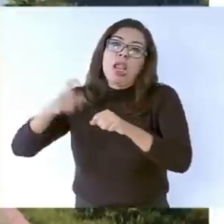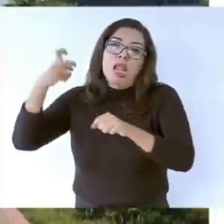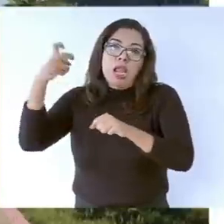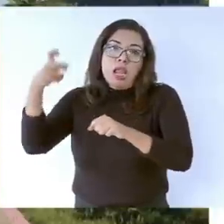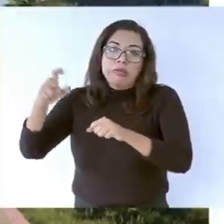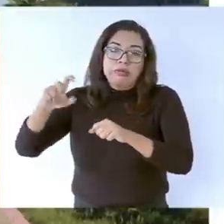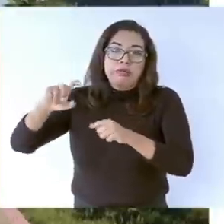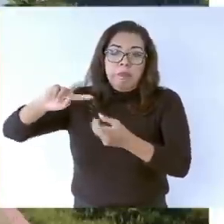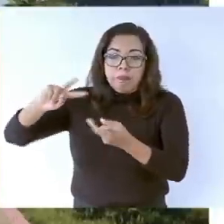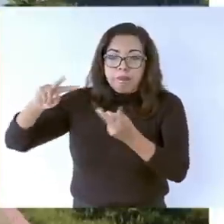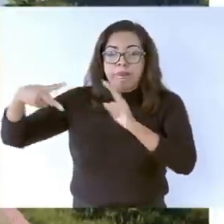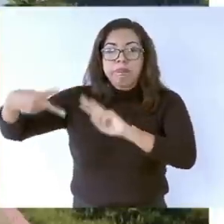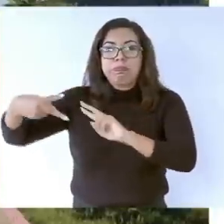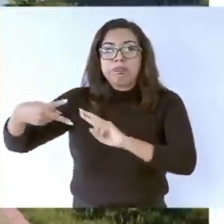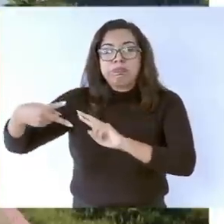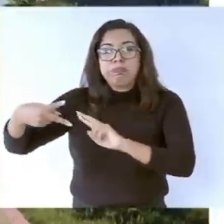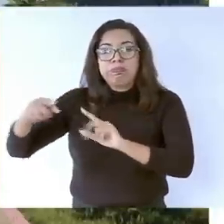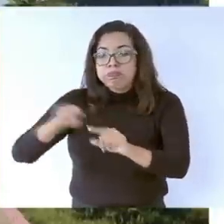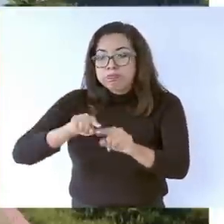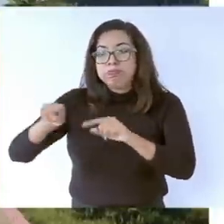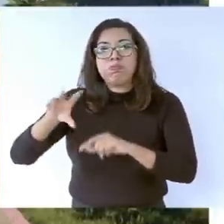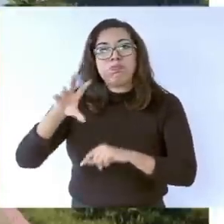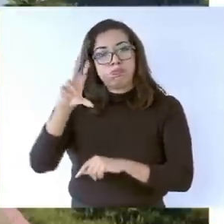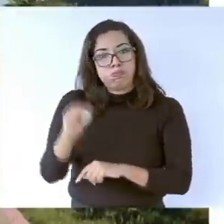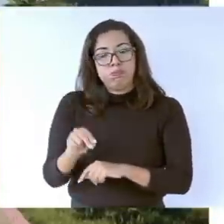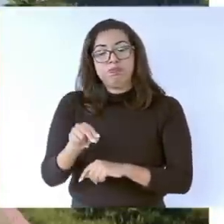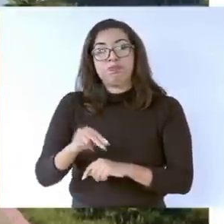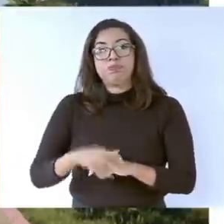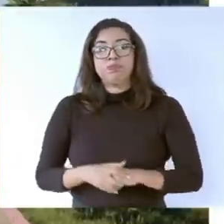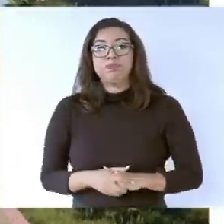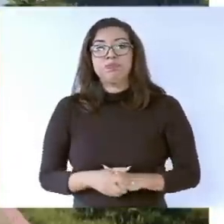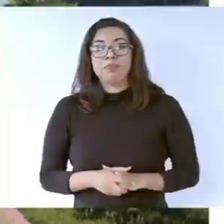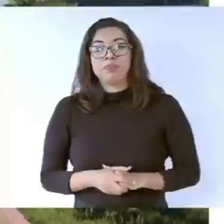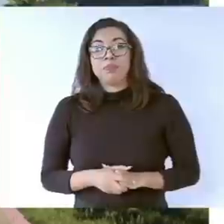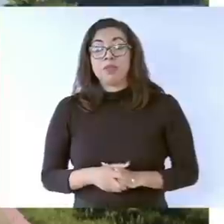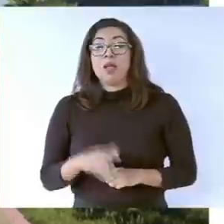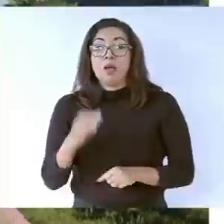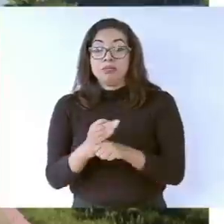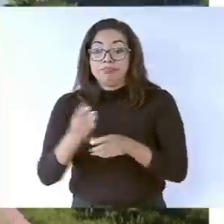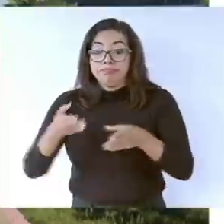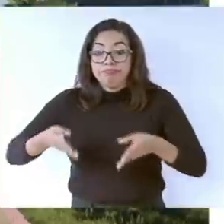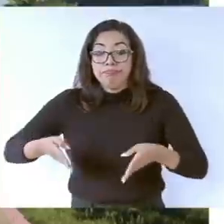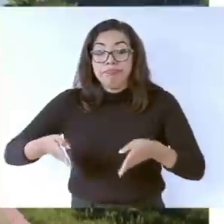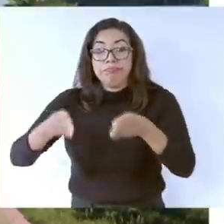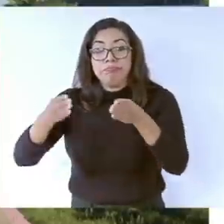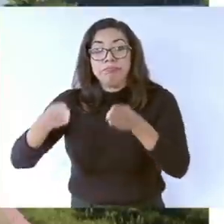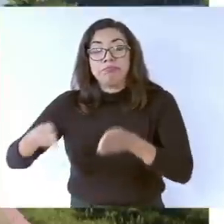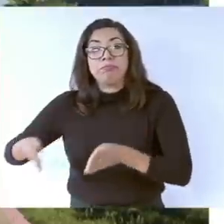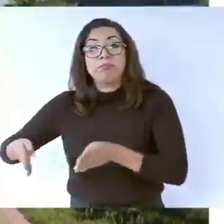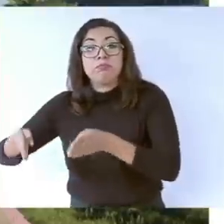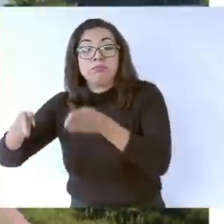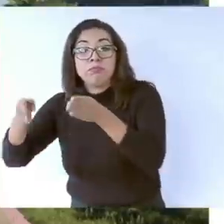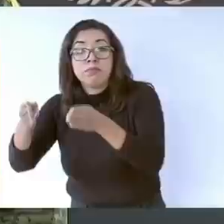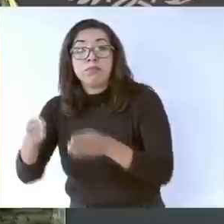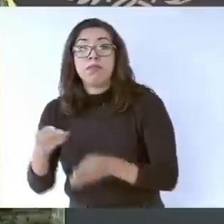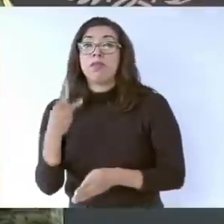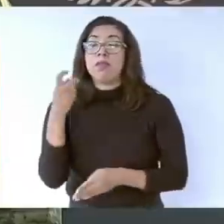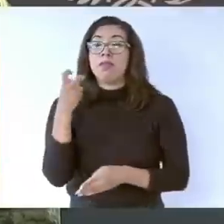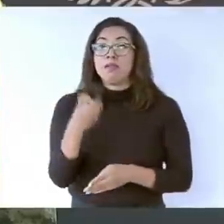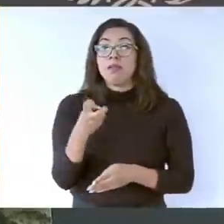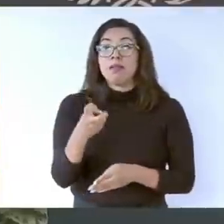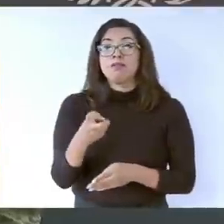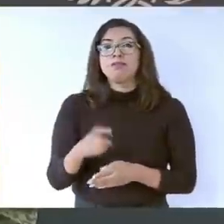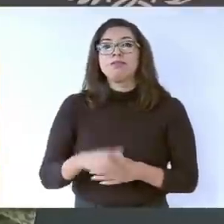Reconstruyendo además los dos cuerpos de la actual carretera, reconvirtiéndola en una vialidad de altas especificaciones que